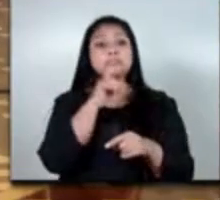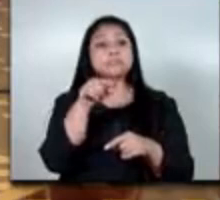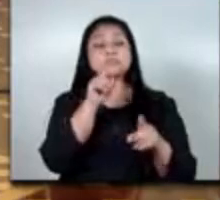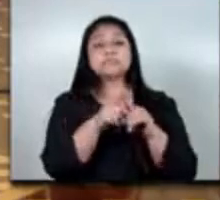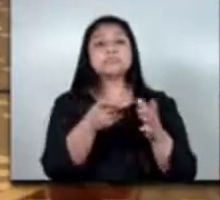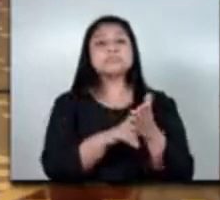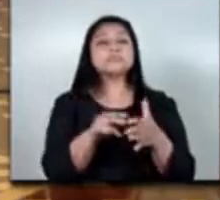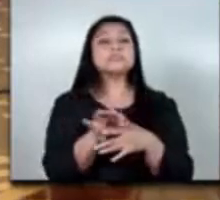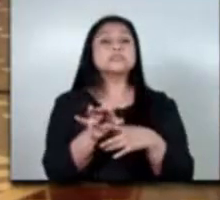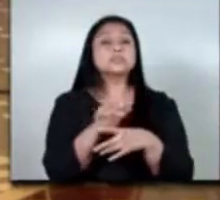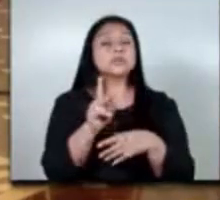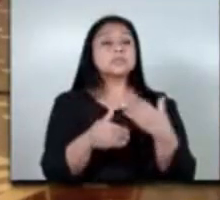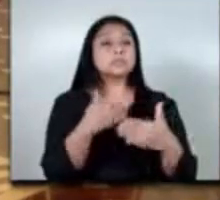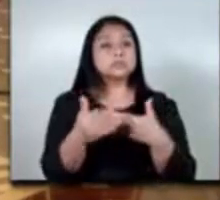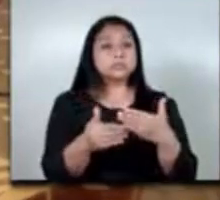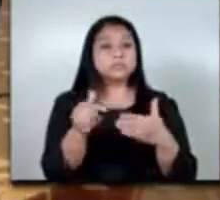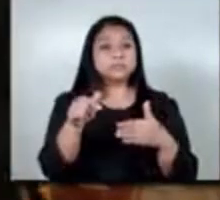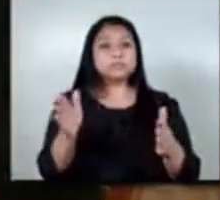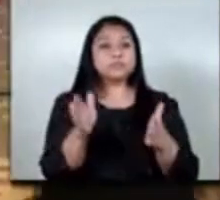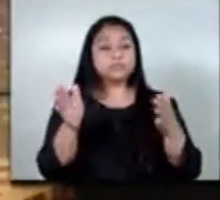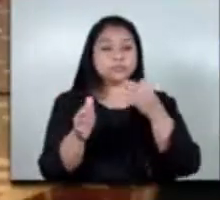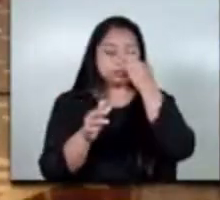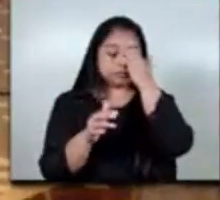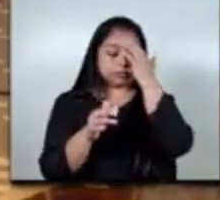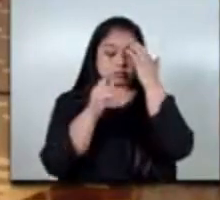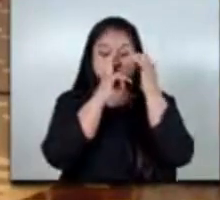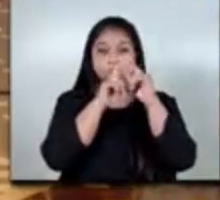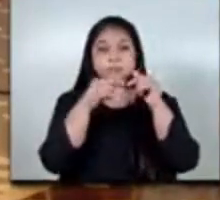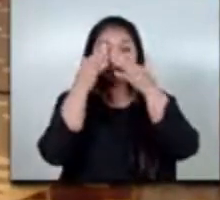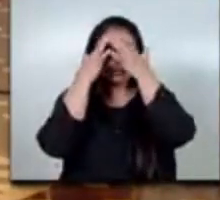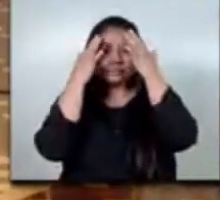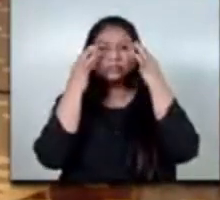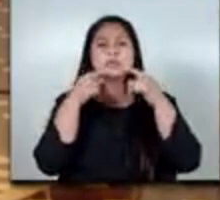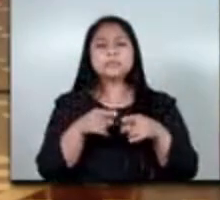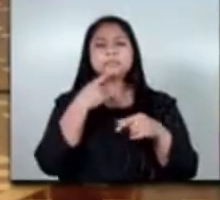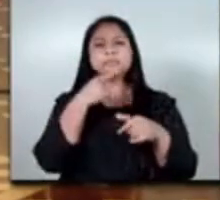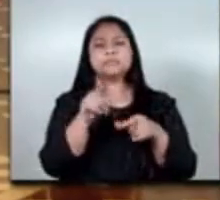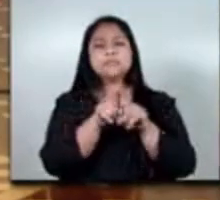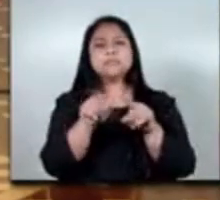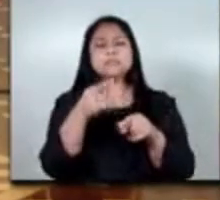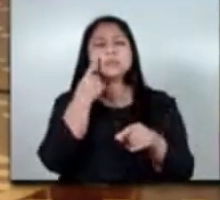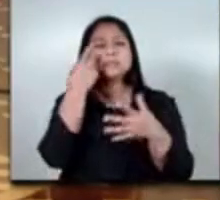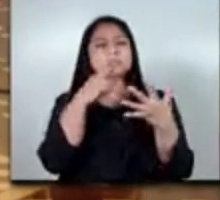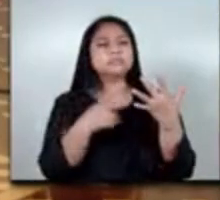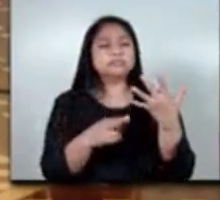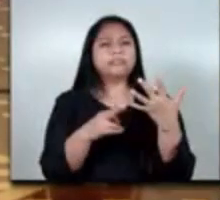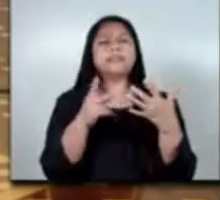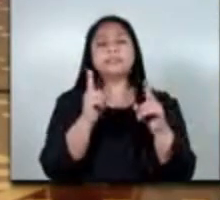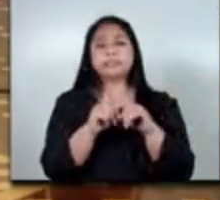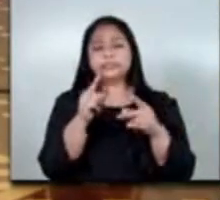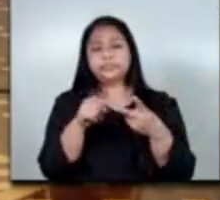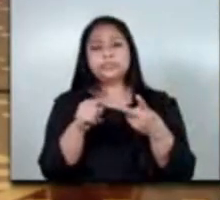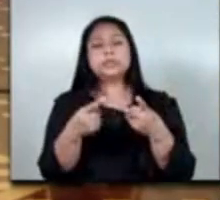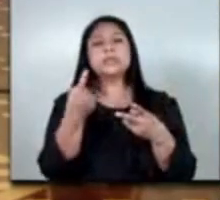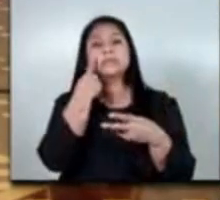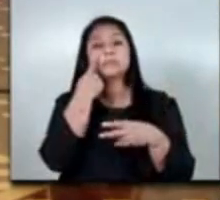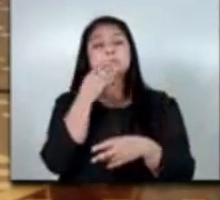procedimientos la promulgación de un acuerdo gubernativo para el registro de las reclutadoras la disposición de